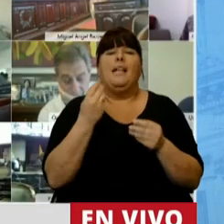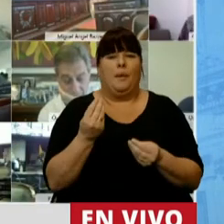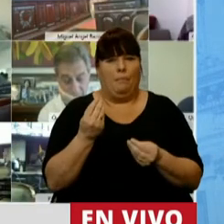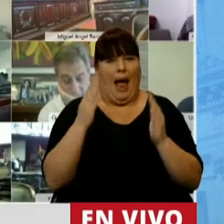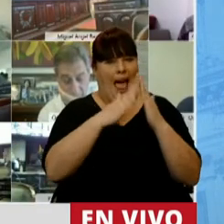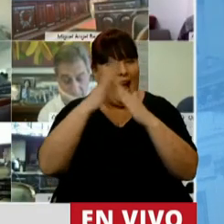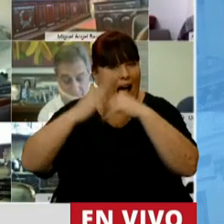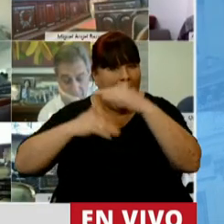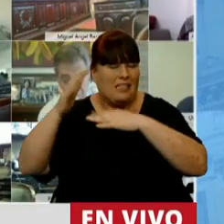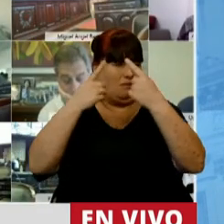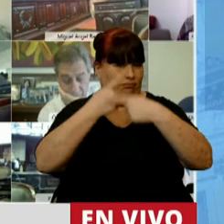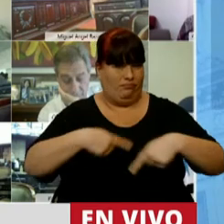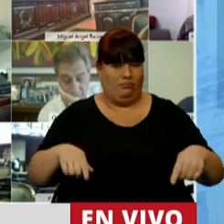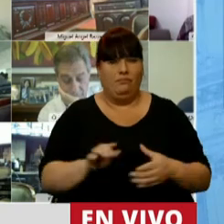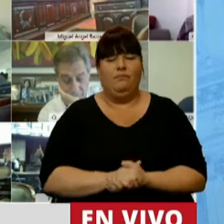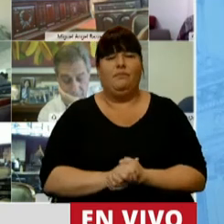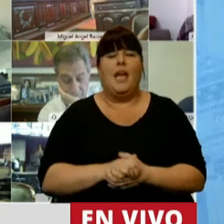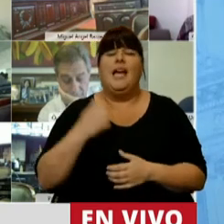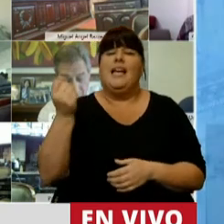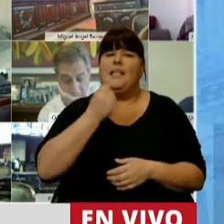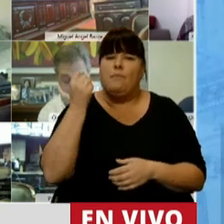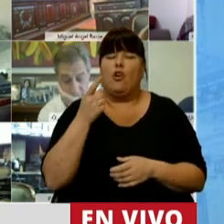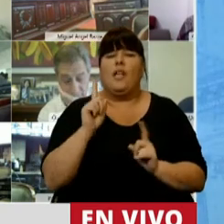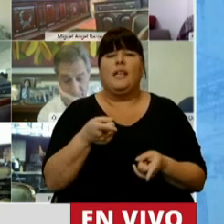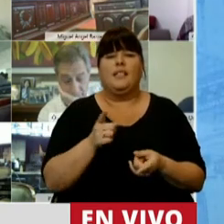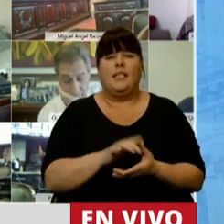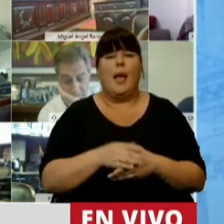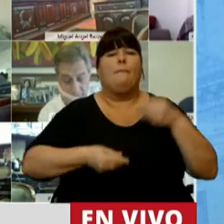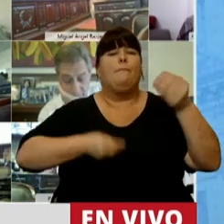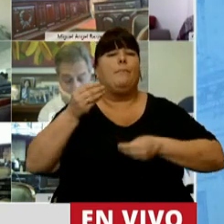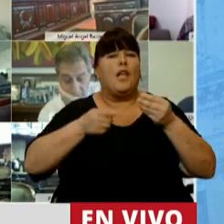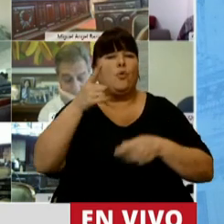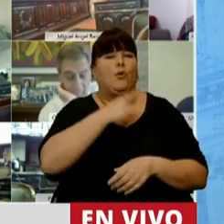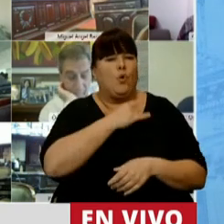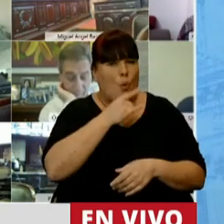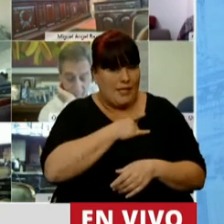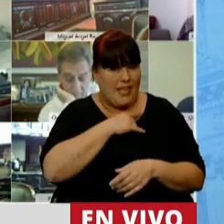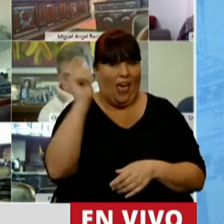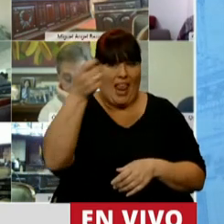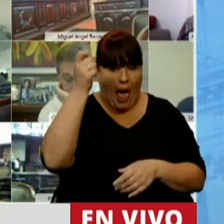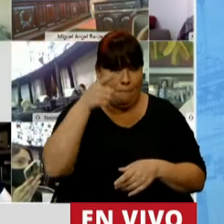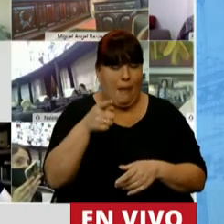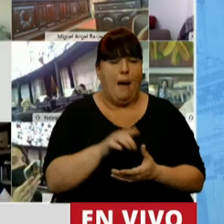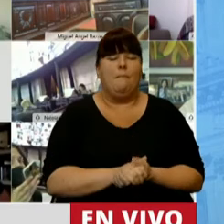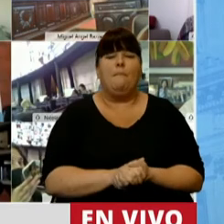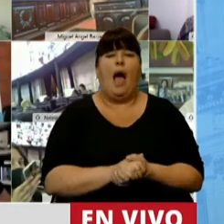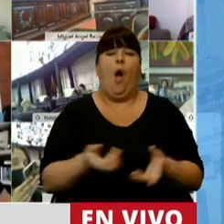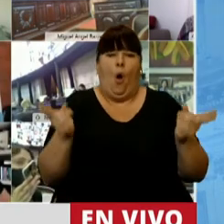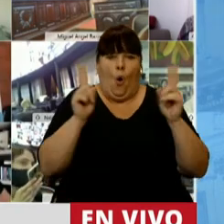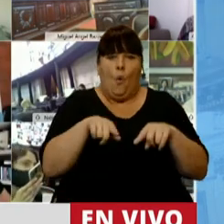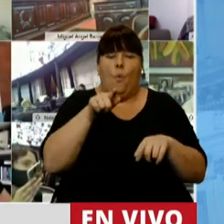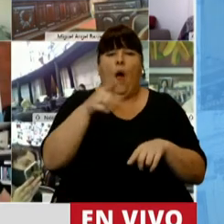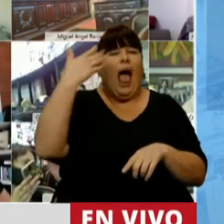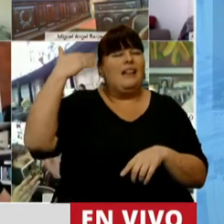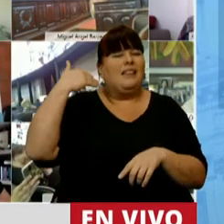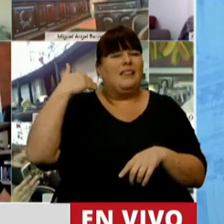de viviendas, entre otros. Tenemos el importante presupuesto que tiene la universidad, en La Pampa, que recupera el valor relativo